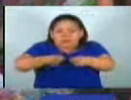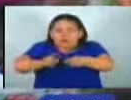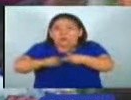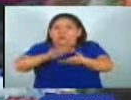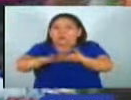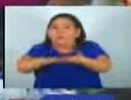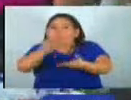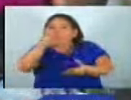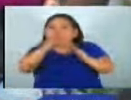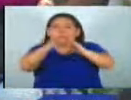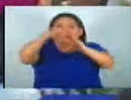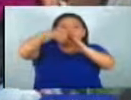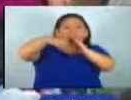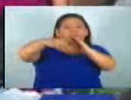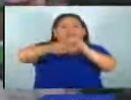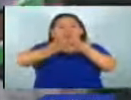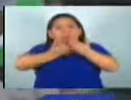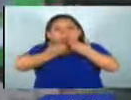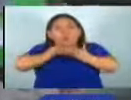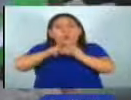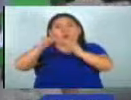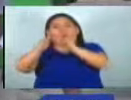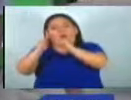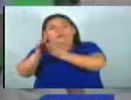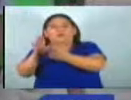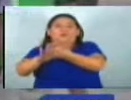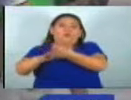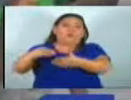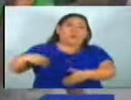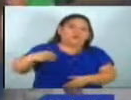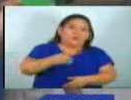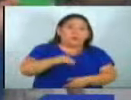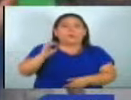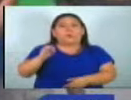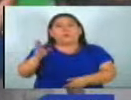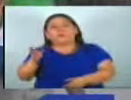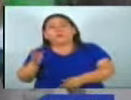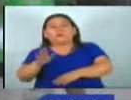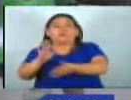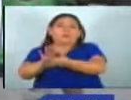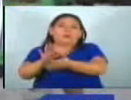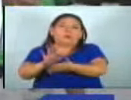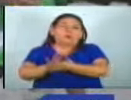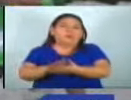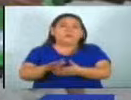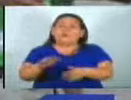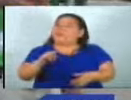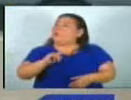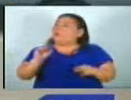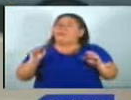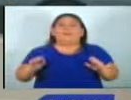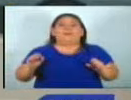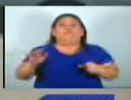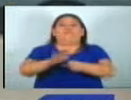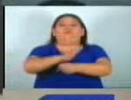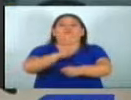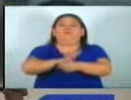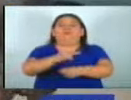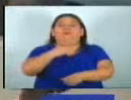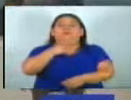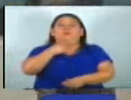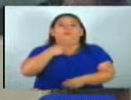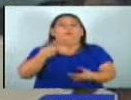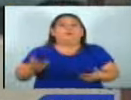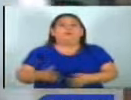pago de recibos, vivienda, gastos médicos y de transporte por lo que muchos no pueden cubrir las necesidades